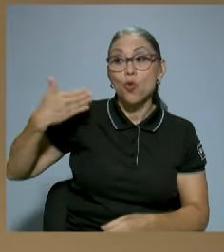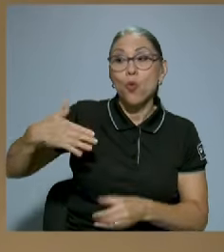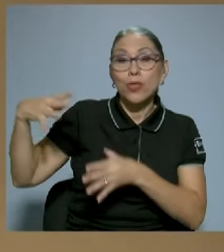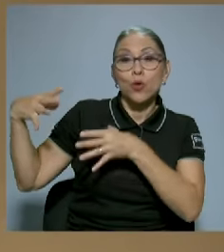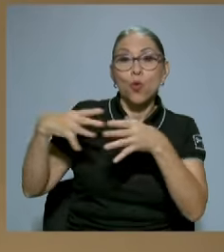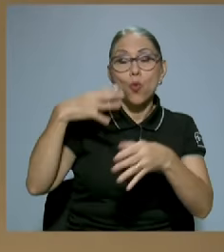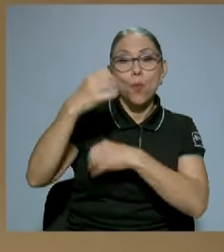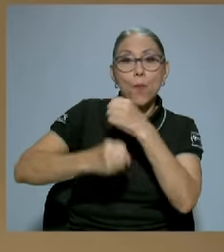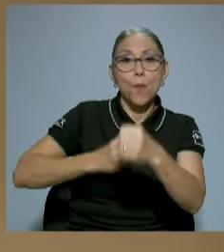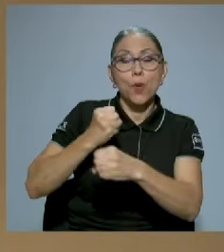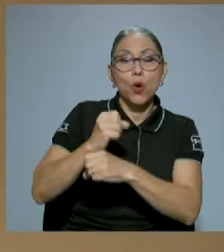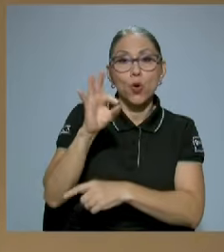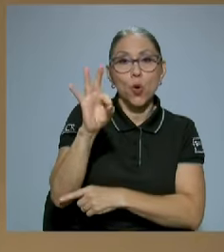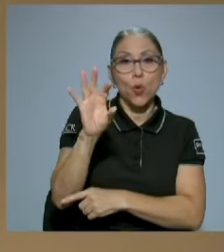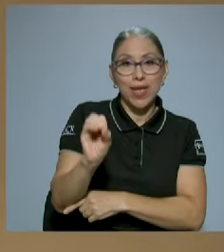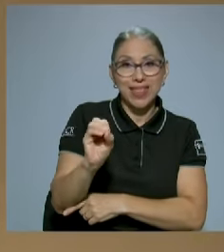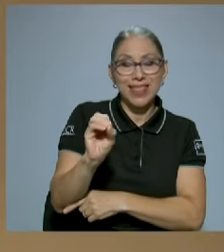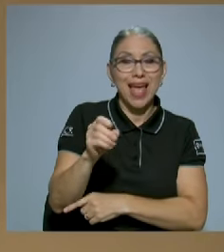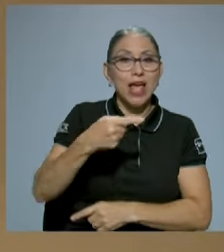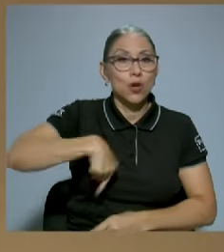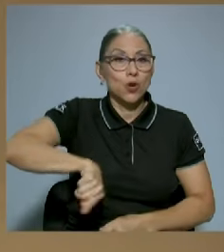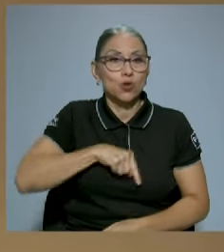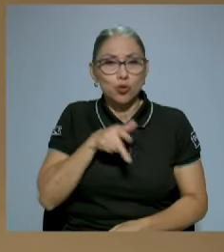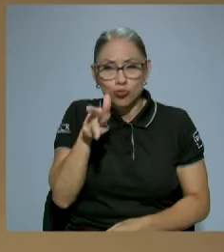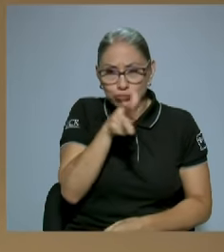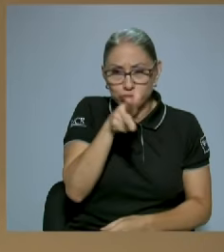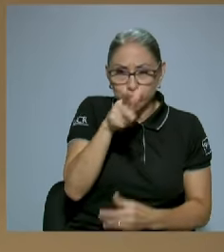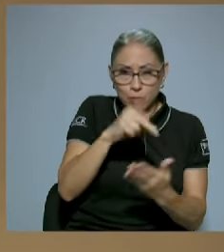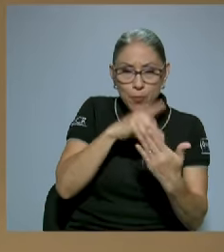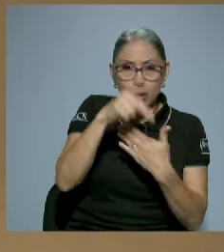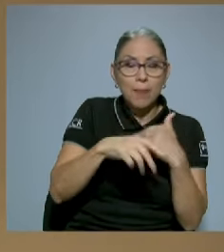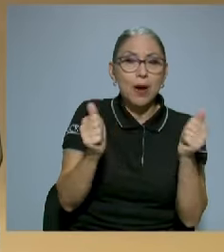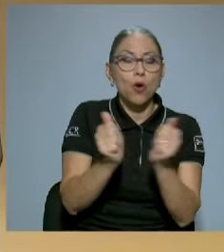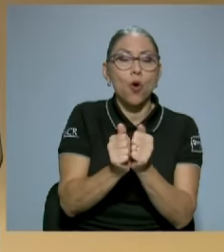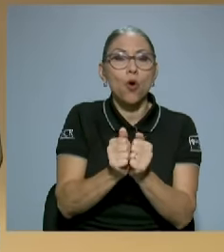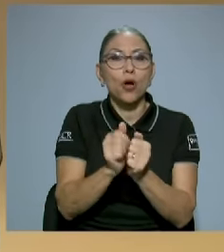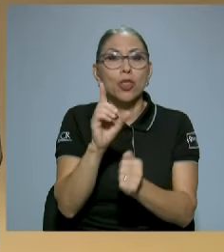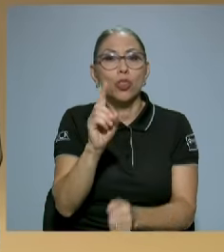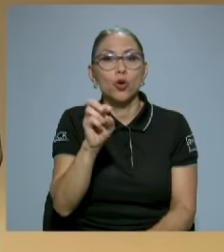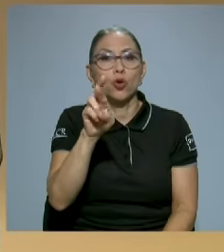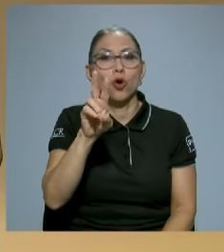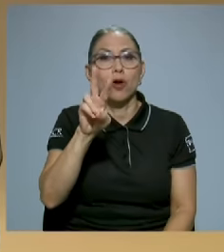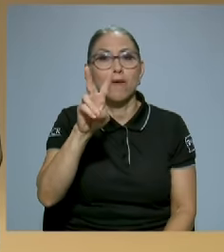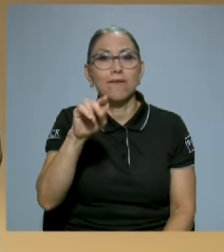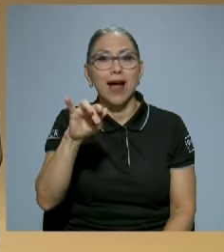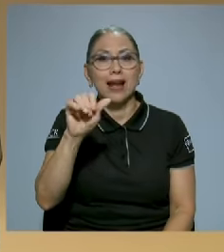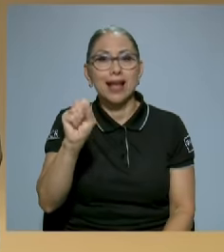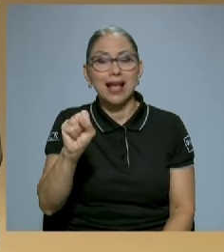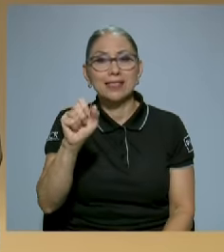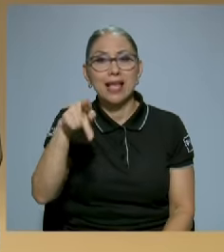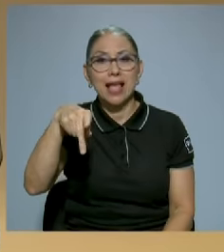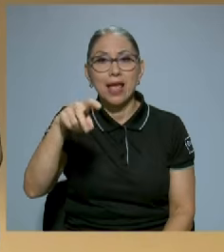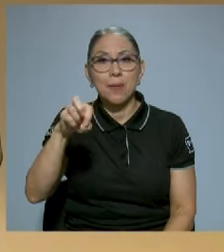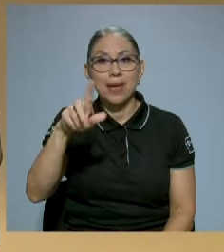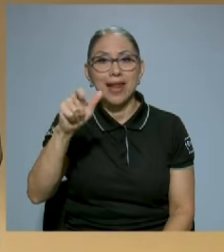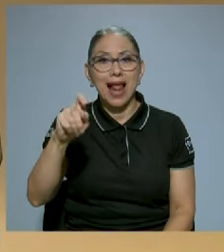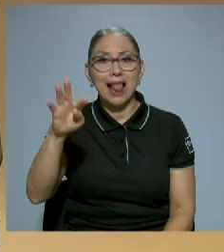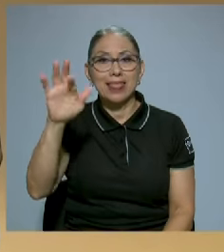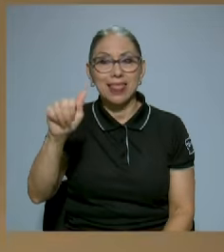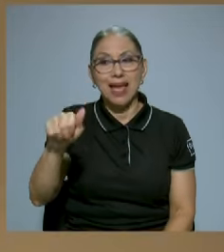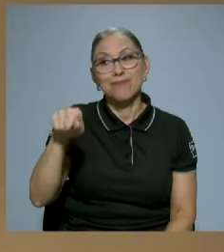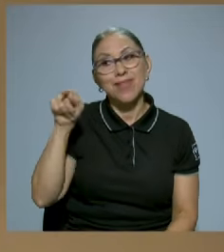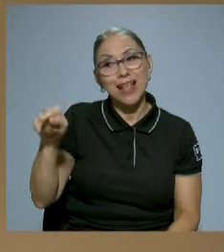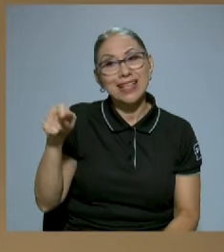grabamos un programa con don Federico Vargas Peralta, el doctor Vargas Peralta se acaba... se me acaba de